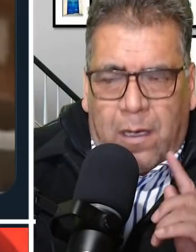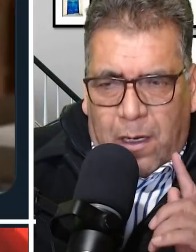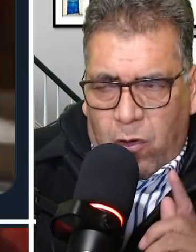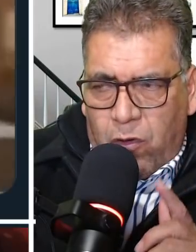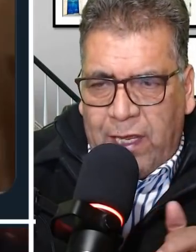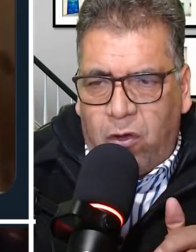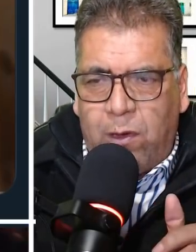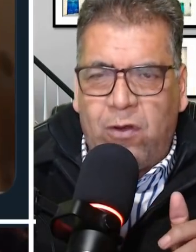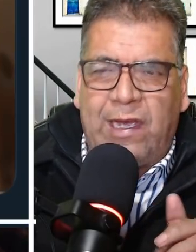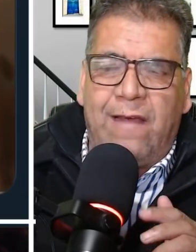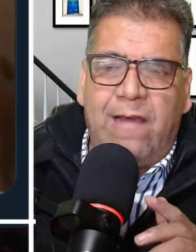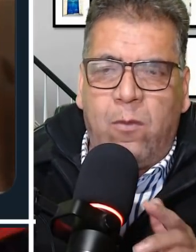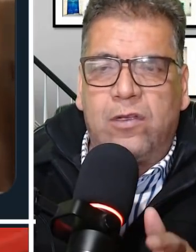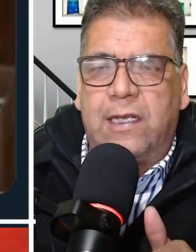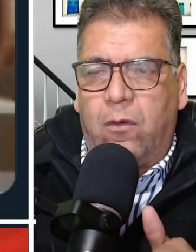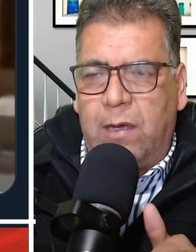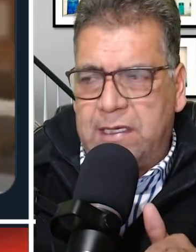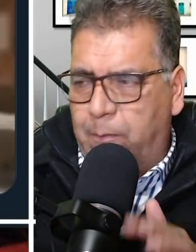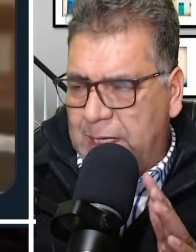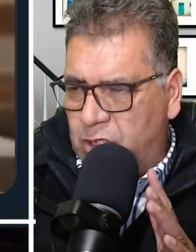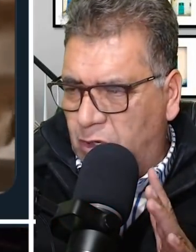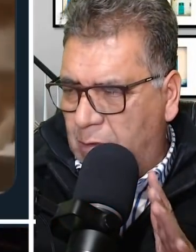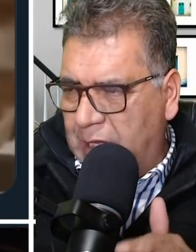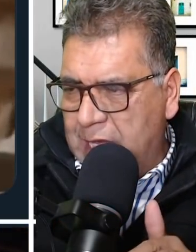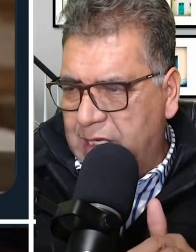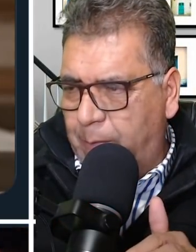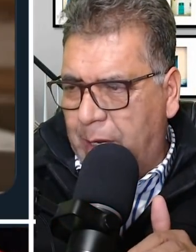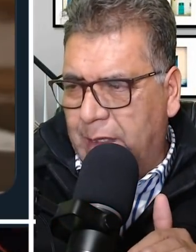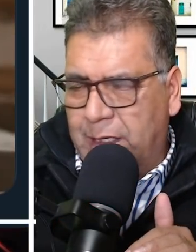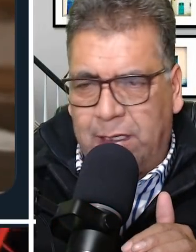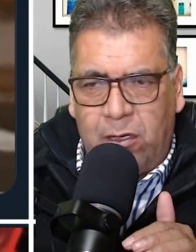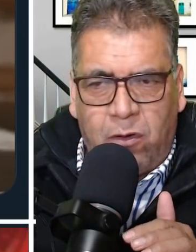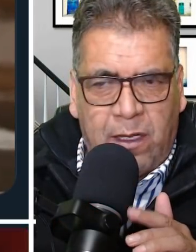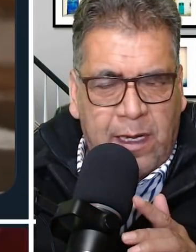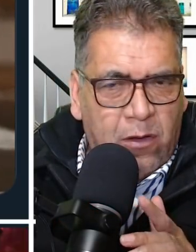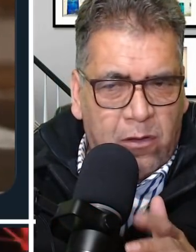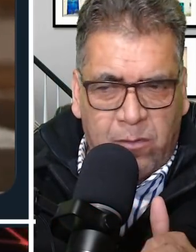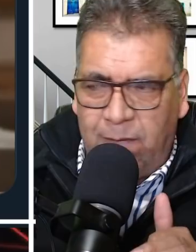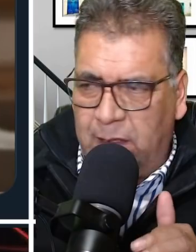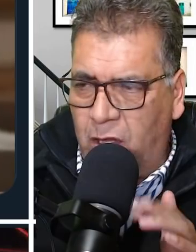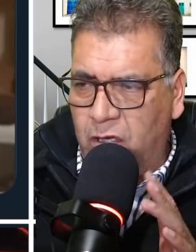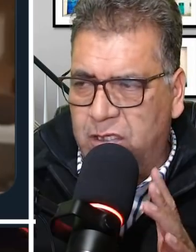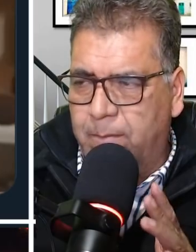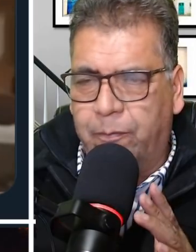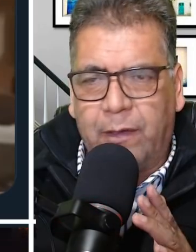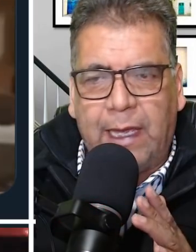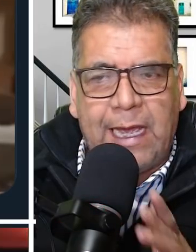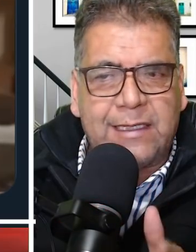lo único bueno que le vemos que el juez aplazó la audiencia para el 31 de enero de 2022,